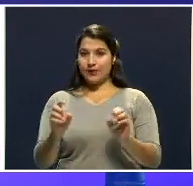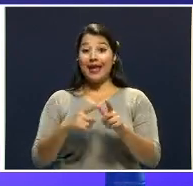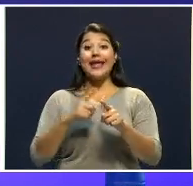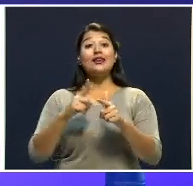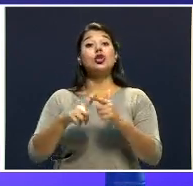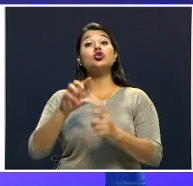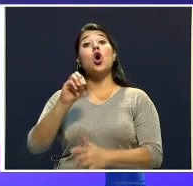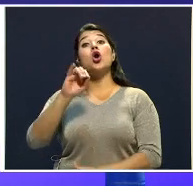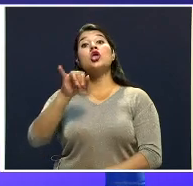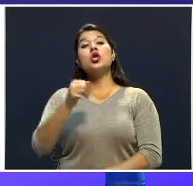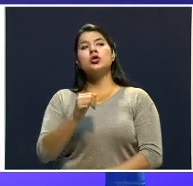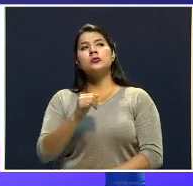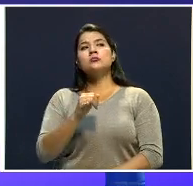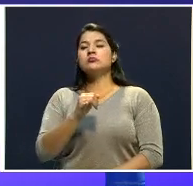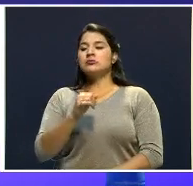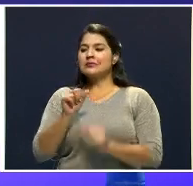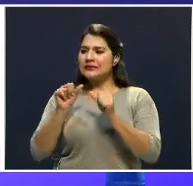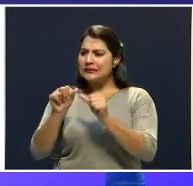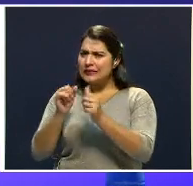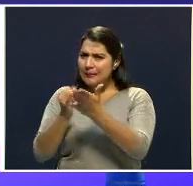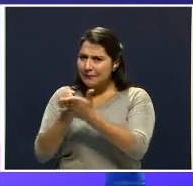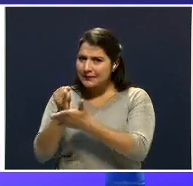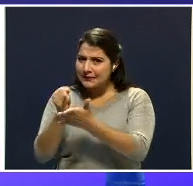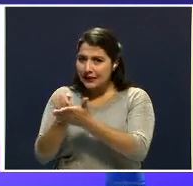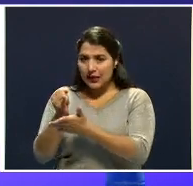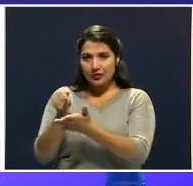sigue investigando. Por su cuenta.